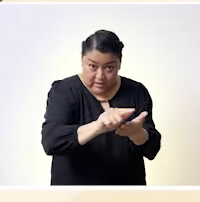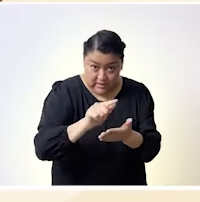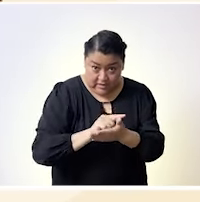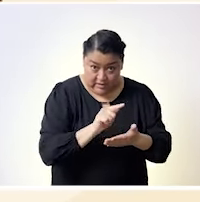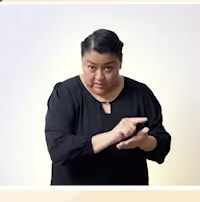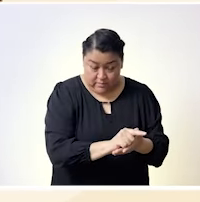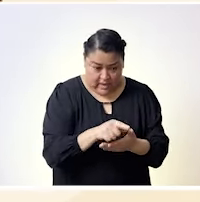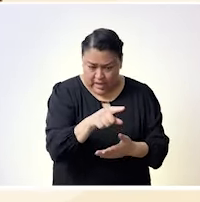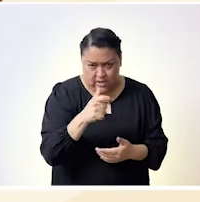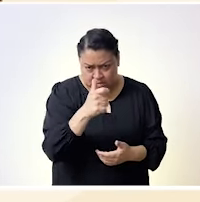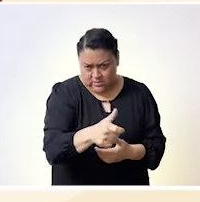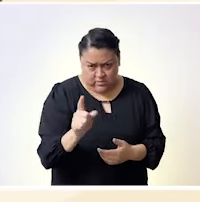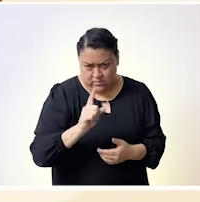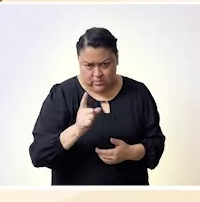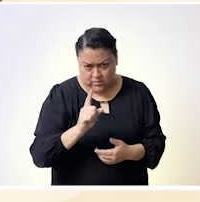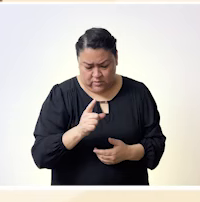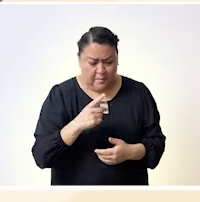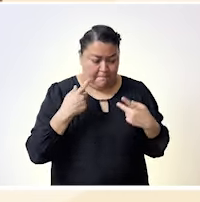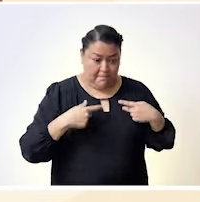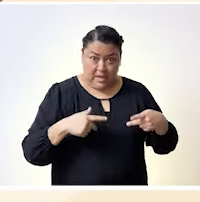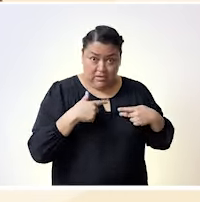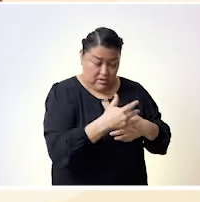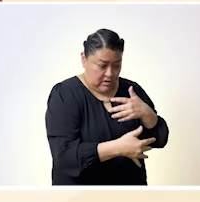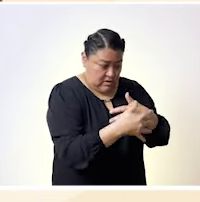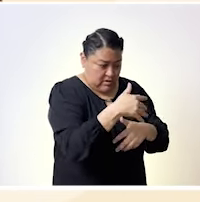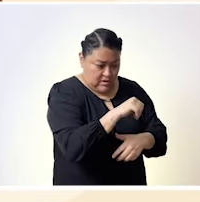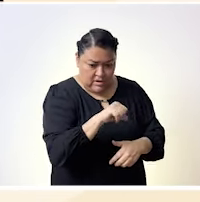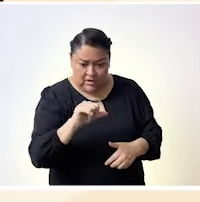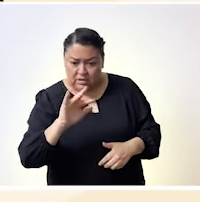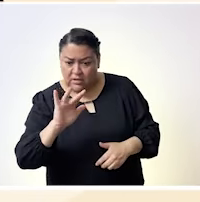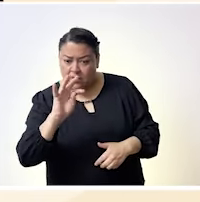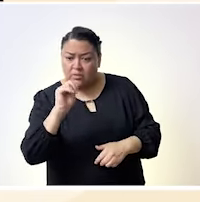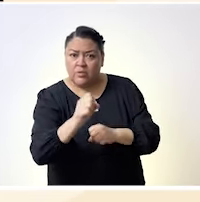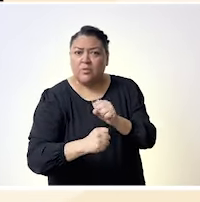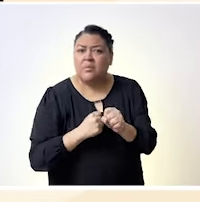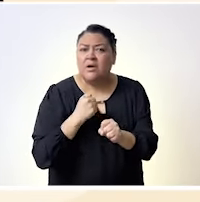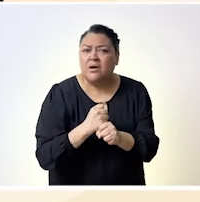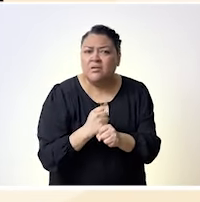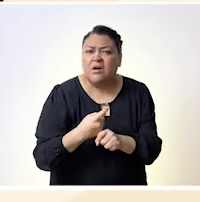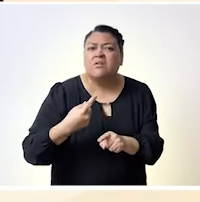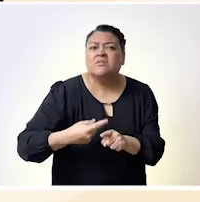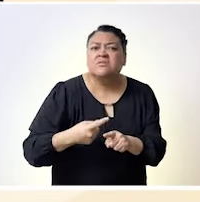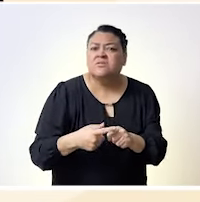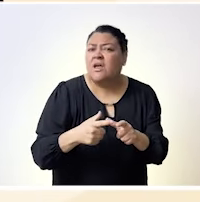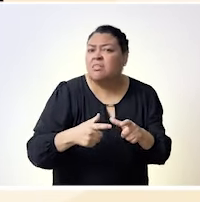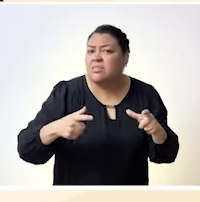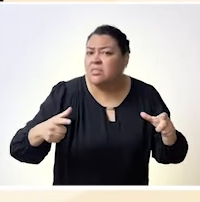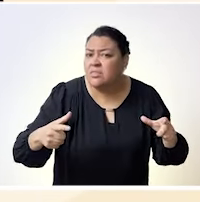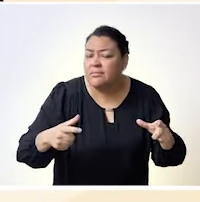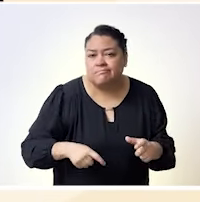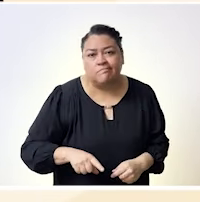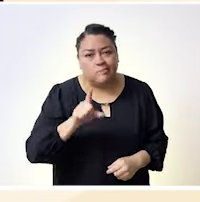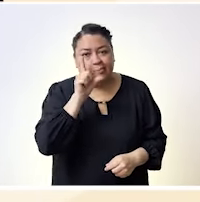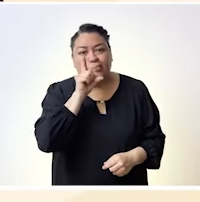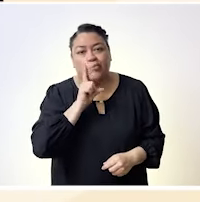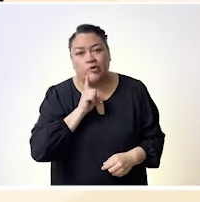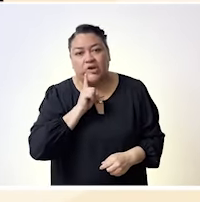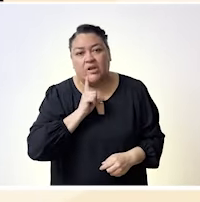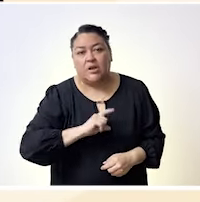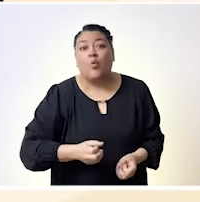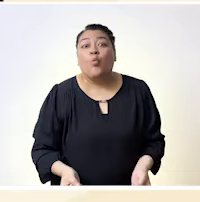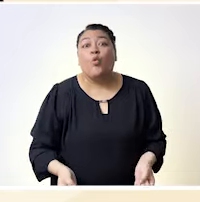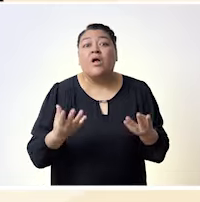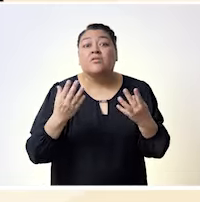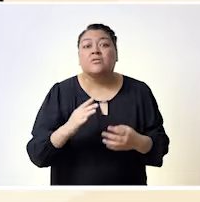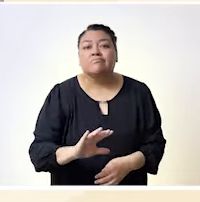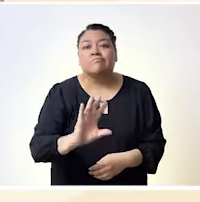hogar no remunerado entre las personas de 15 a 59 años, el mayor porcentaje son mujeres con un 97